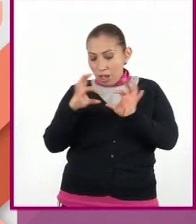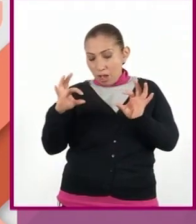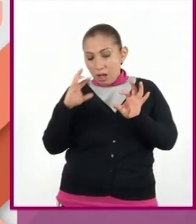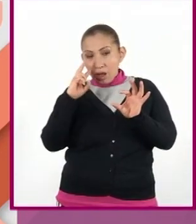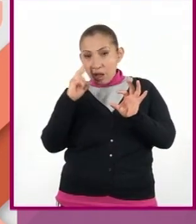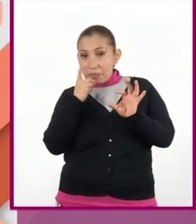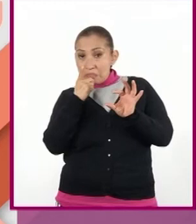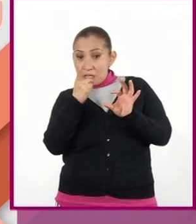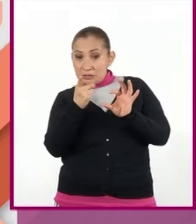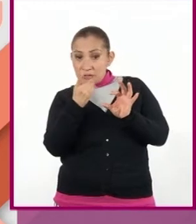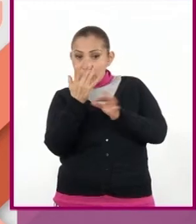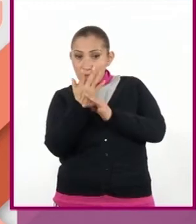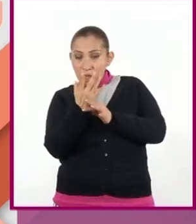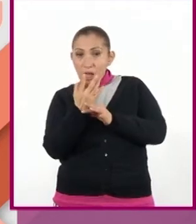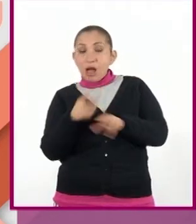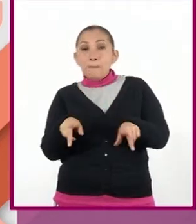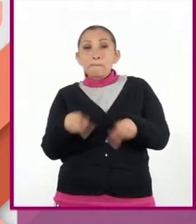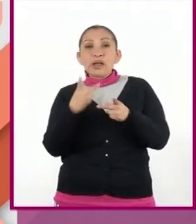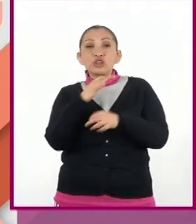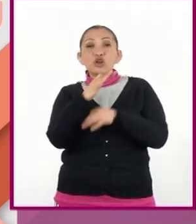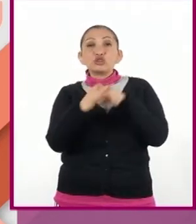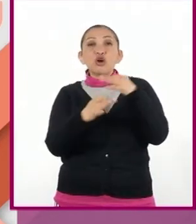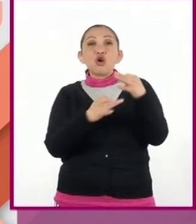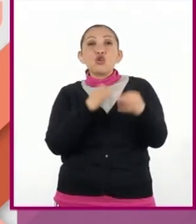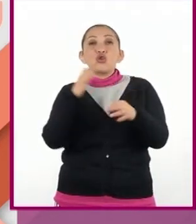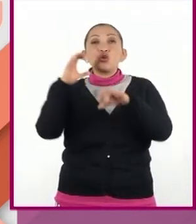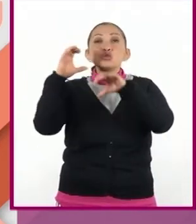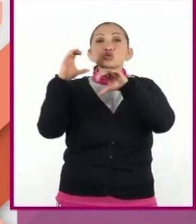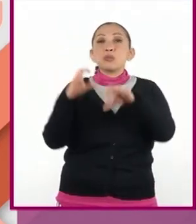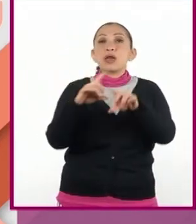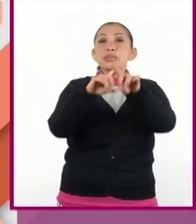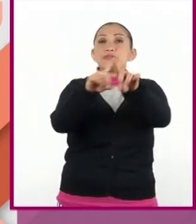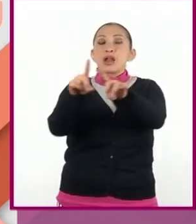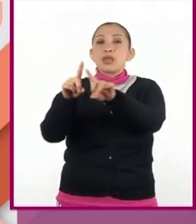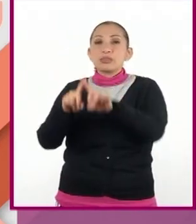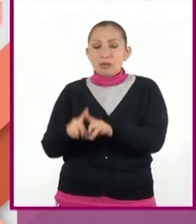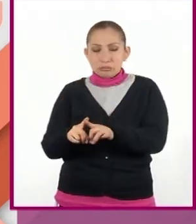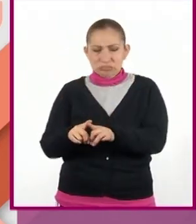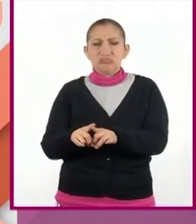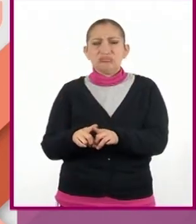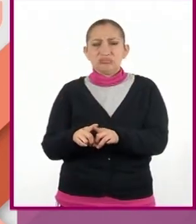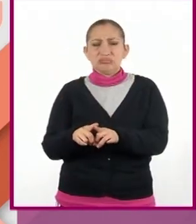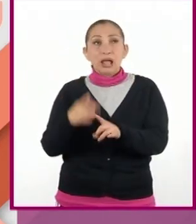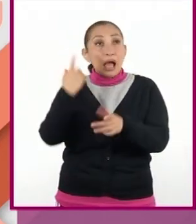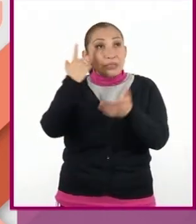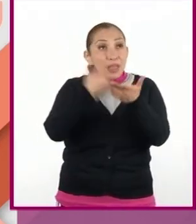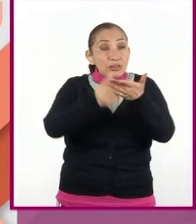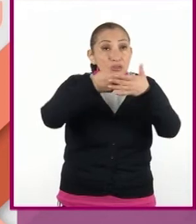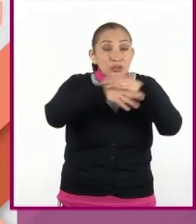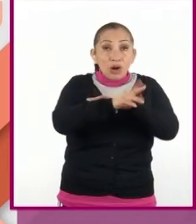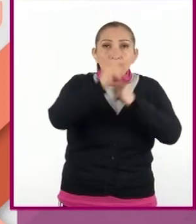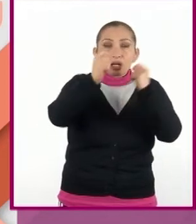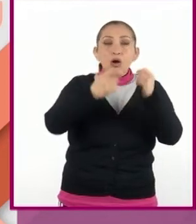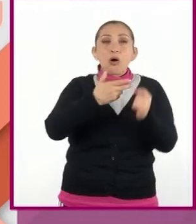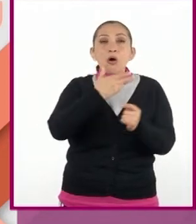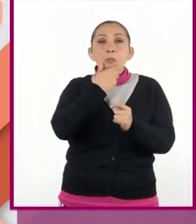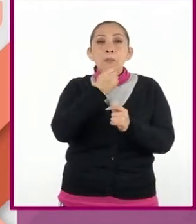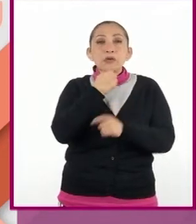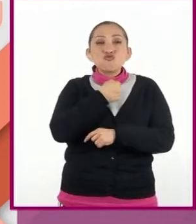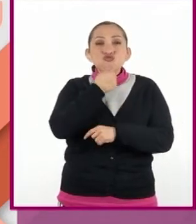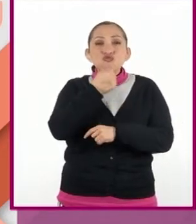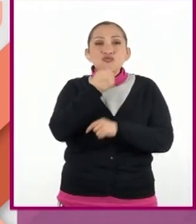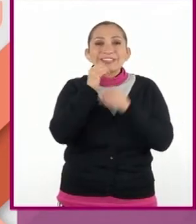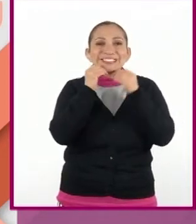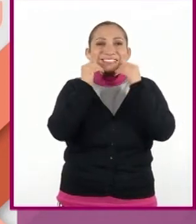podía leer. Vendo todo tipo de lluvias. En el interior de la tienda, vi a un anciano sonriente,